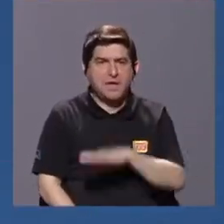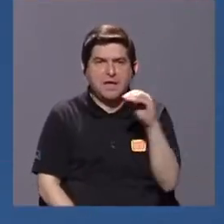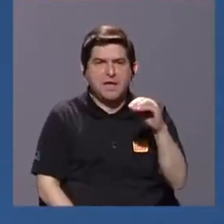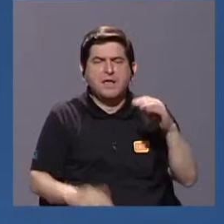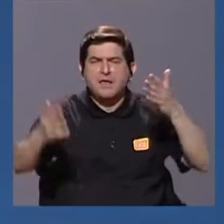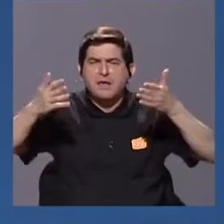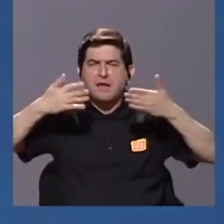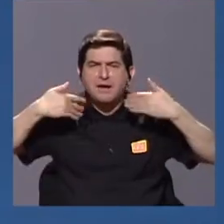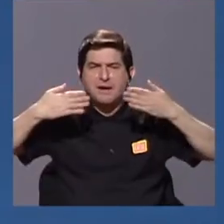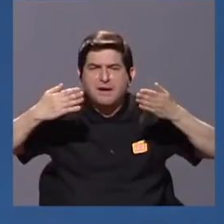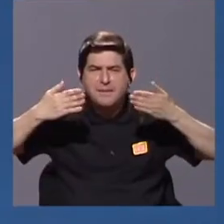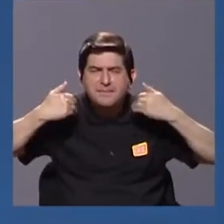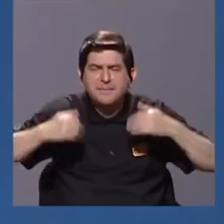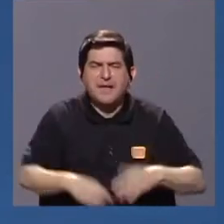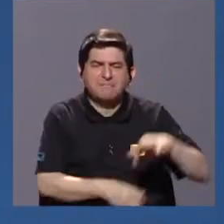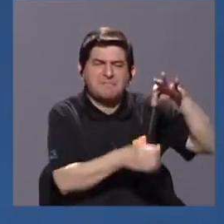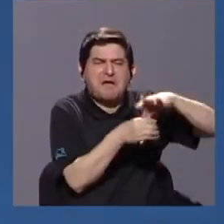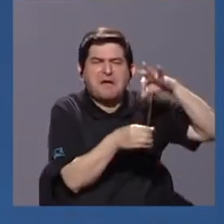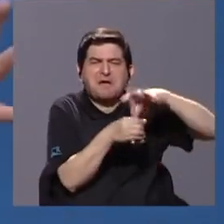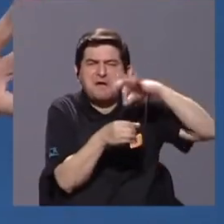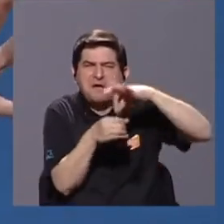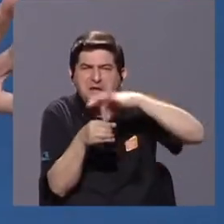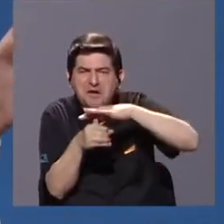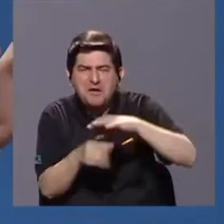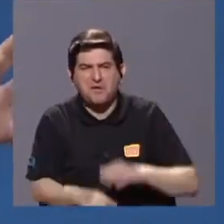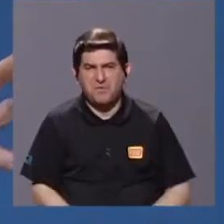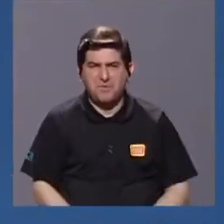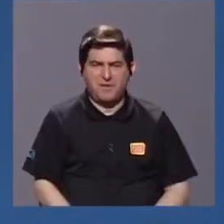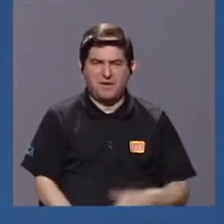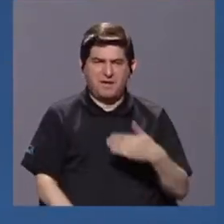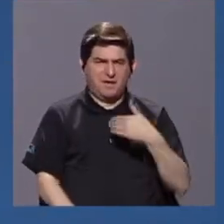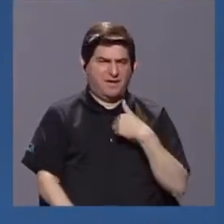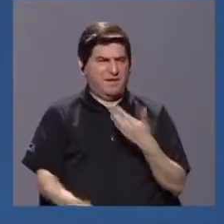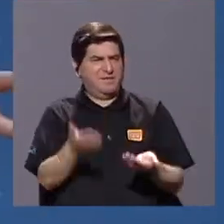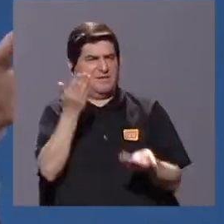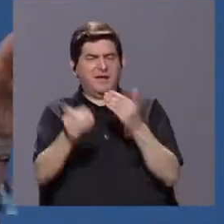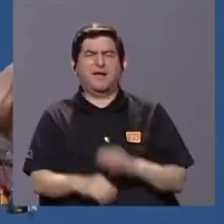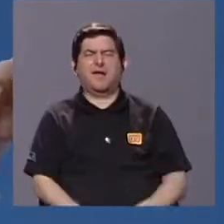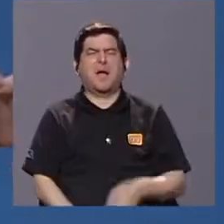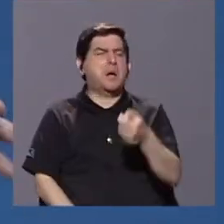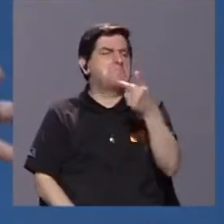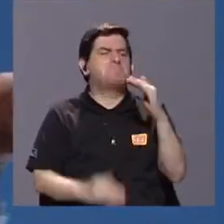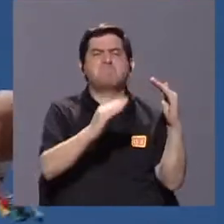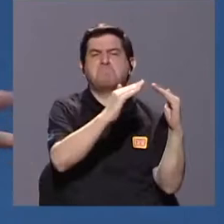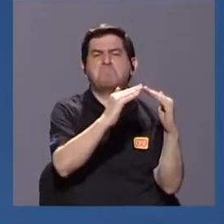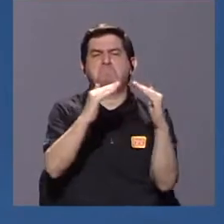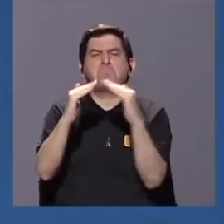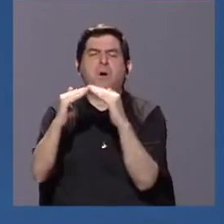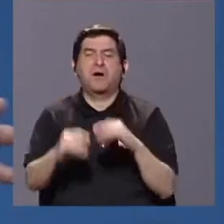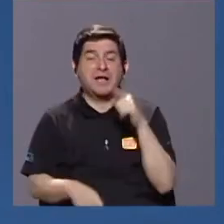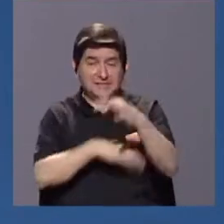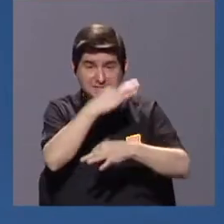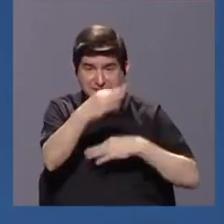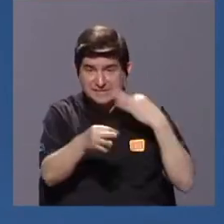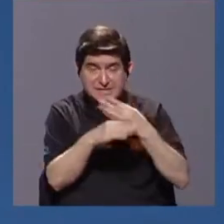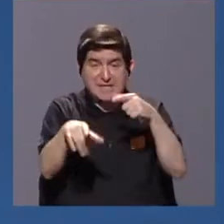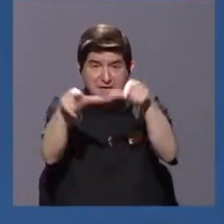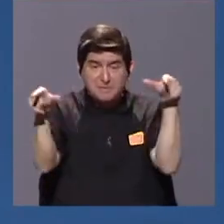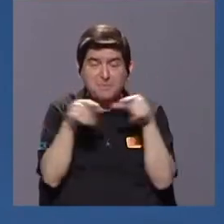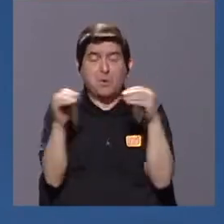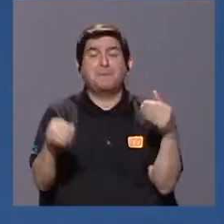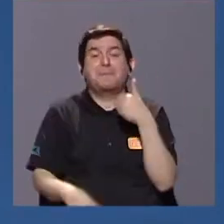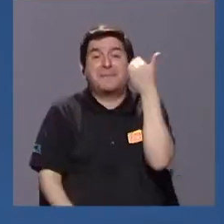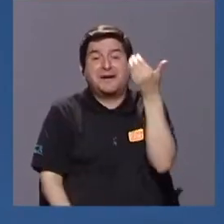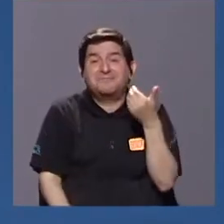ambientes como agrícolas con unas pequeñas casitas, qué sé yo. Ese tipo de sitios son los sitios más